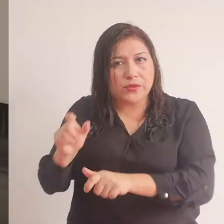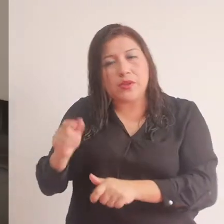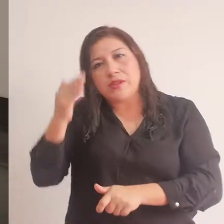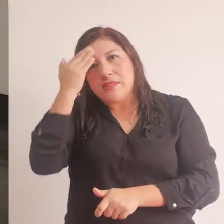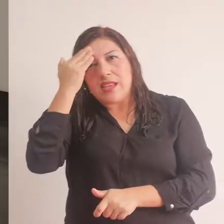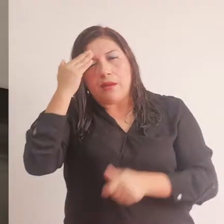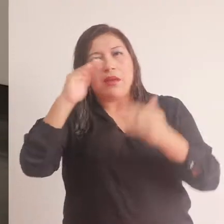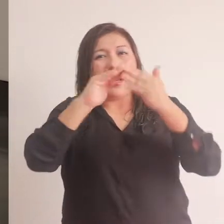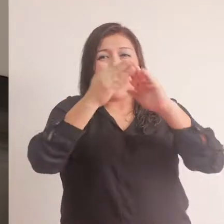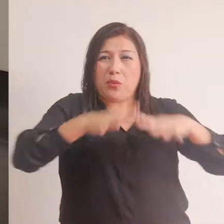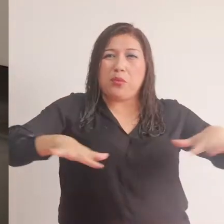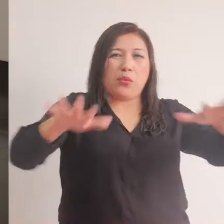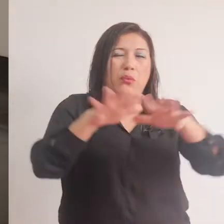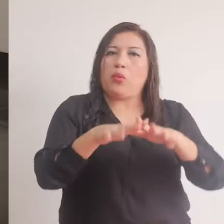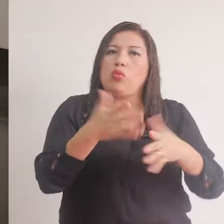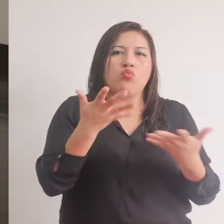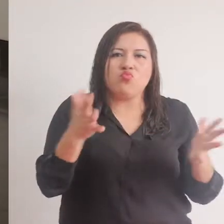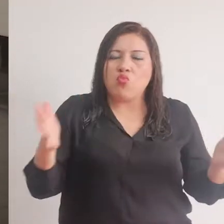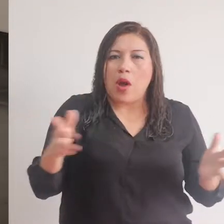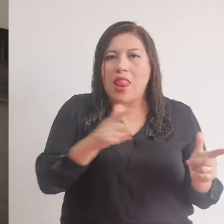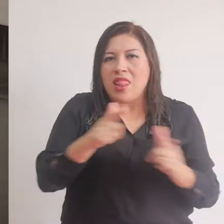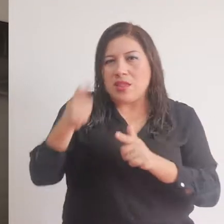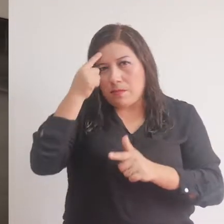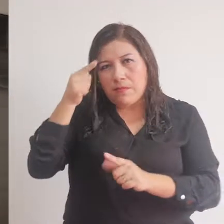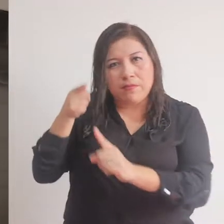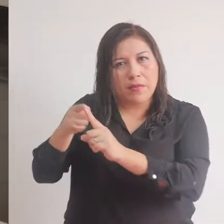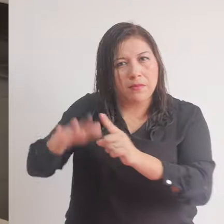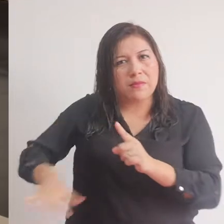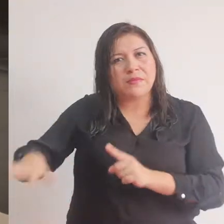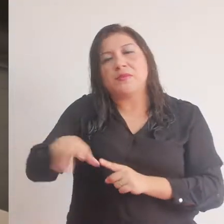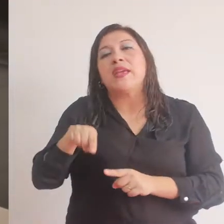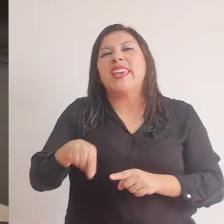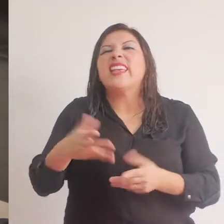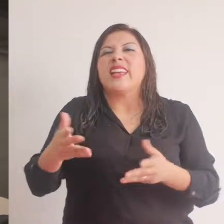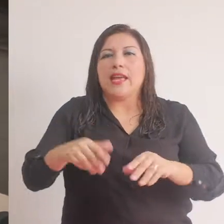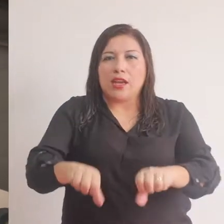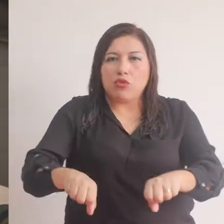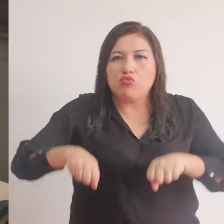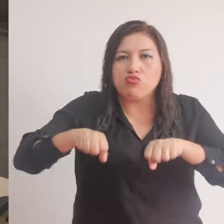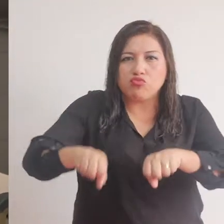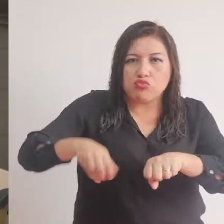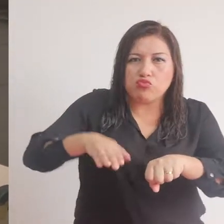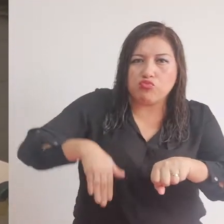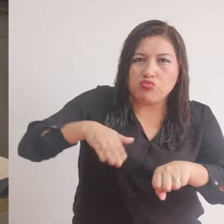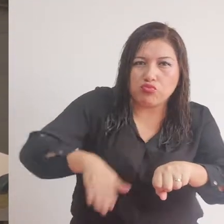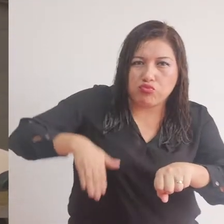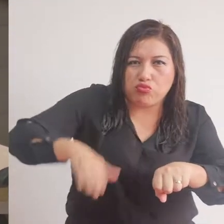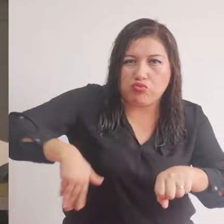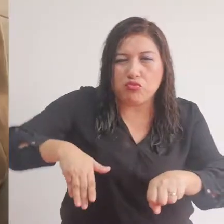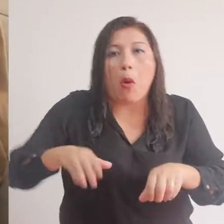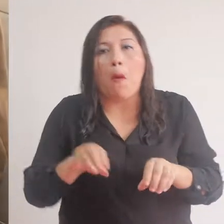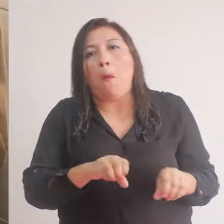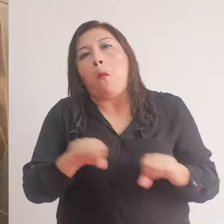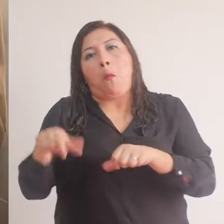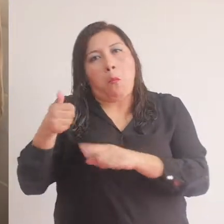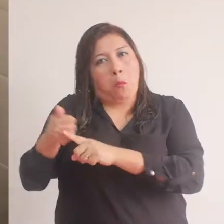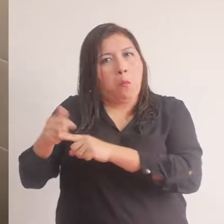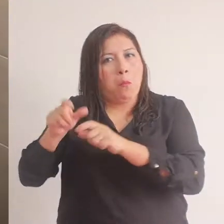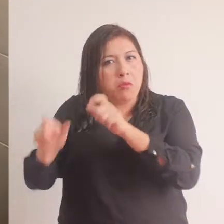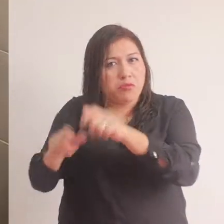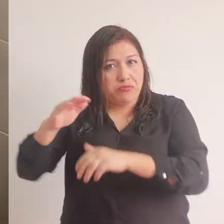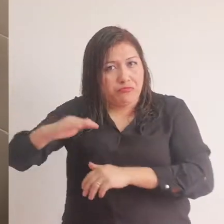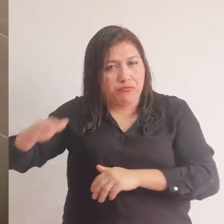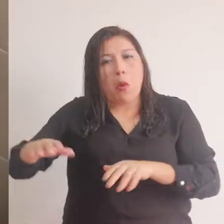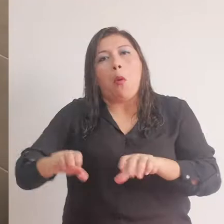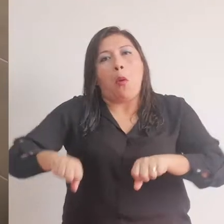Sabemos que la ciudad no está preparada para estas personas. Y es una especie de scooter donde ellos se pueden movilizar con